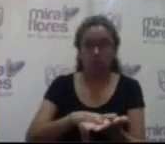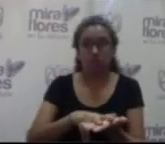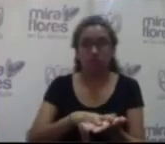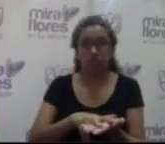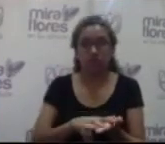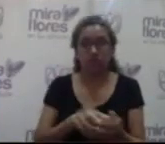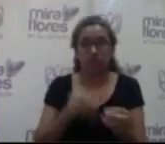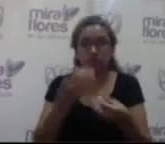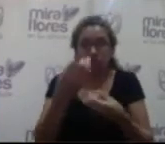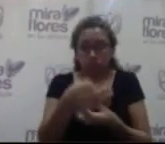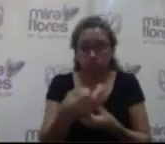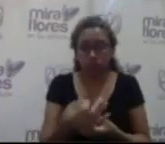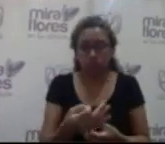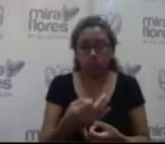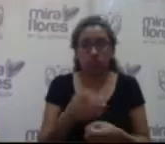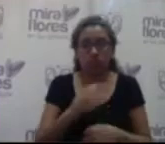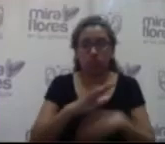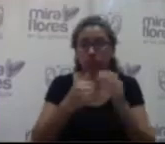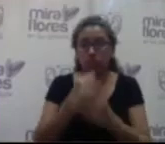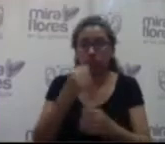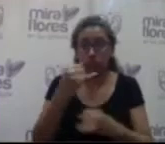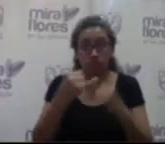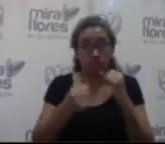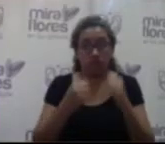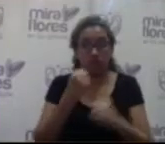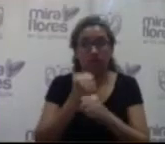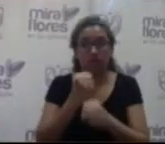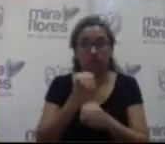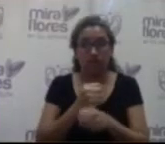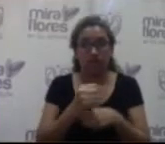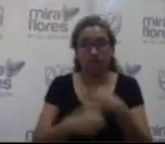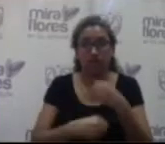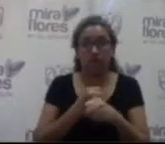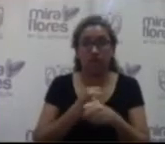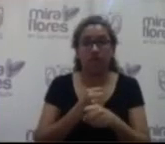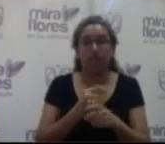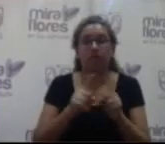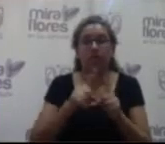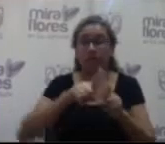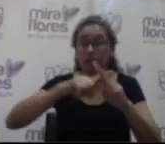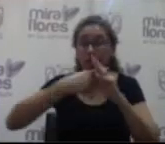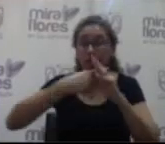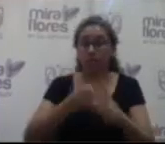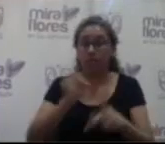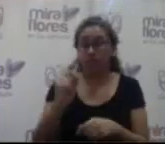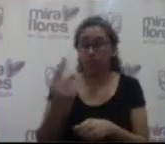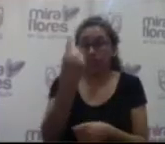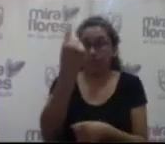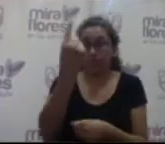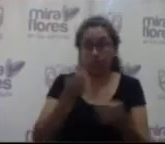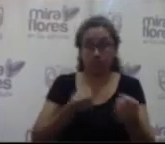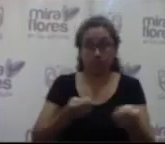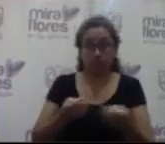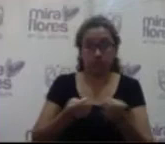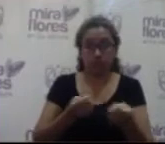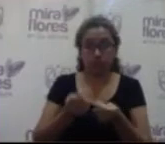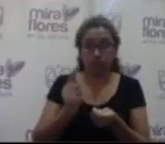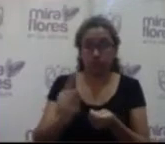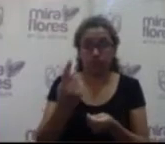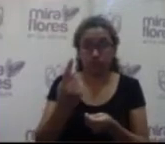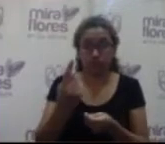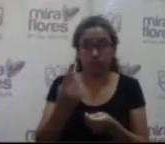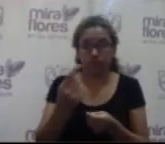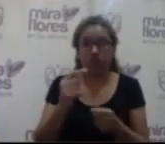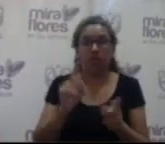presupuestos de los últimos años a inicios, señor alcalde, en su primera gestión tuvimos conocimiento que en